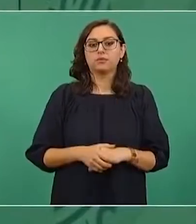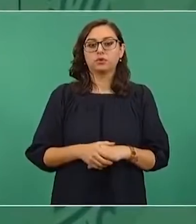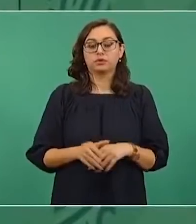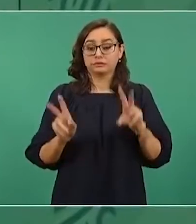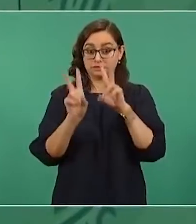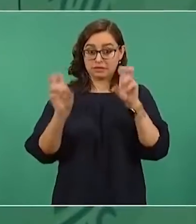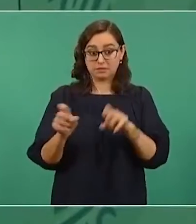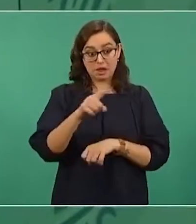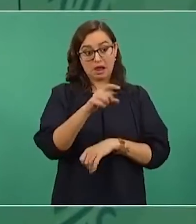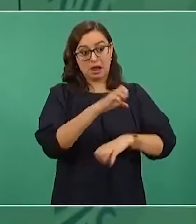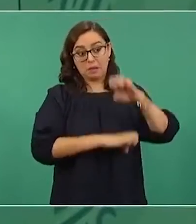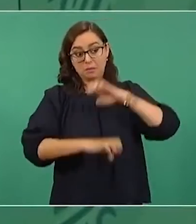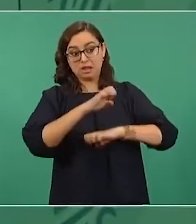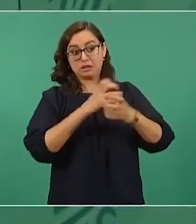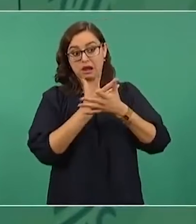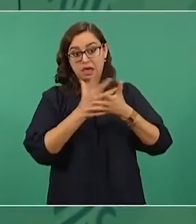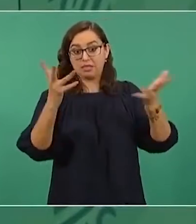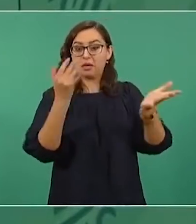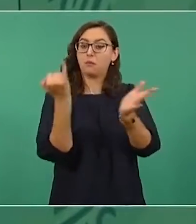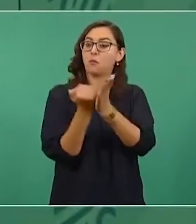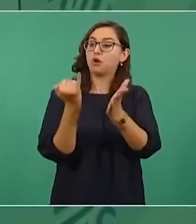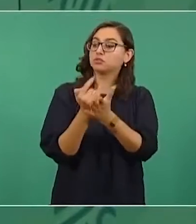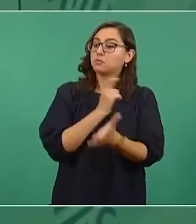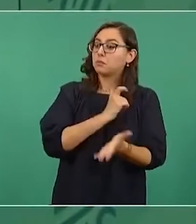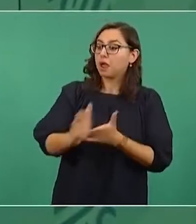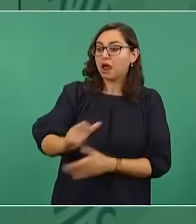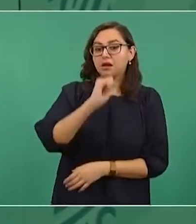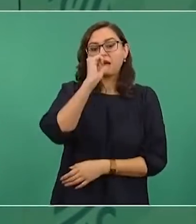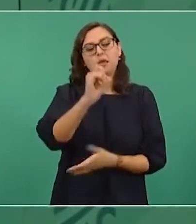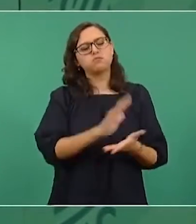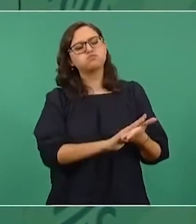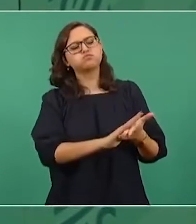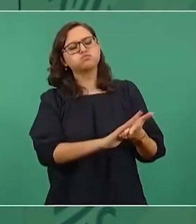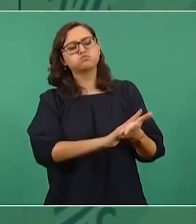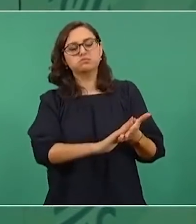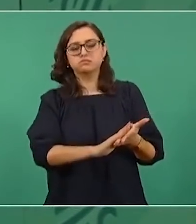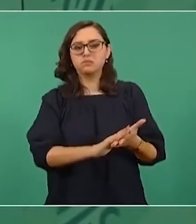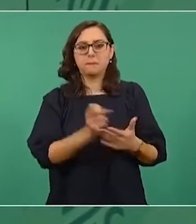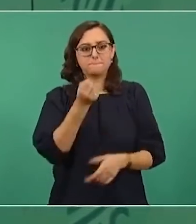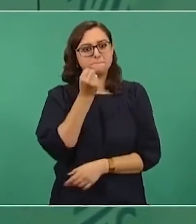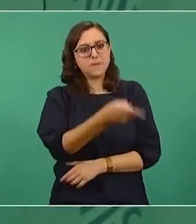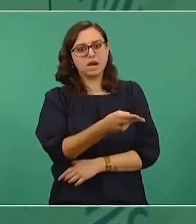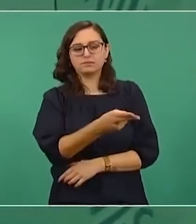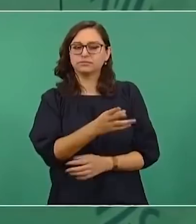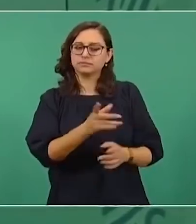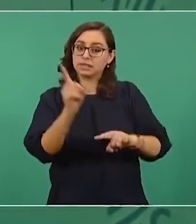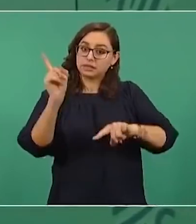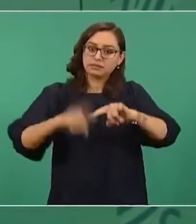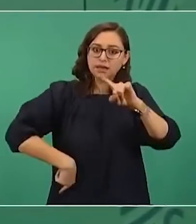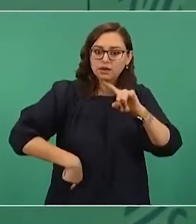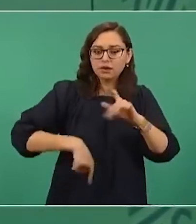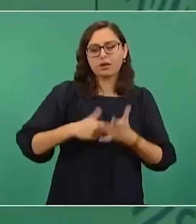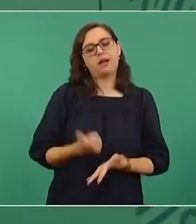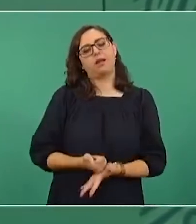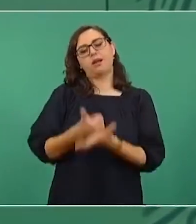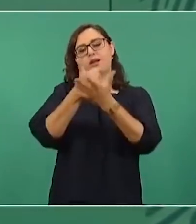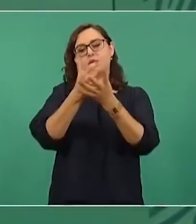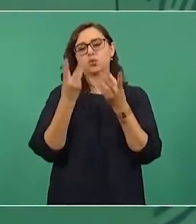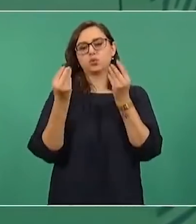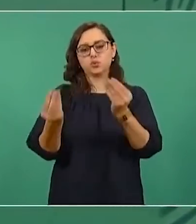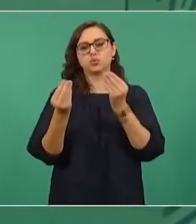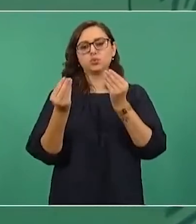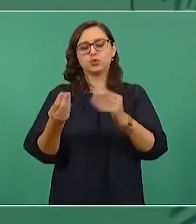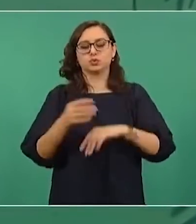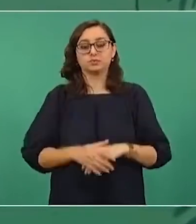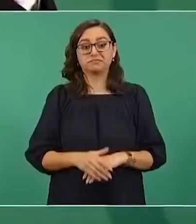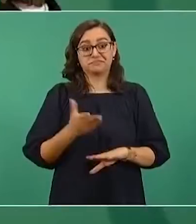condonación de impuestos, porque no pagaban los